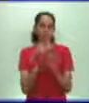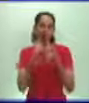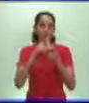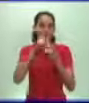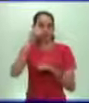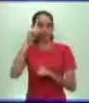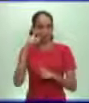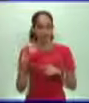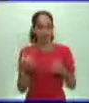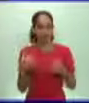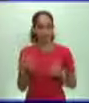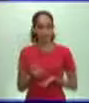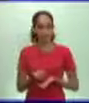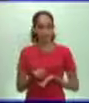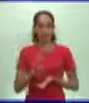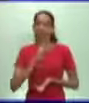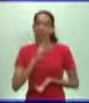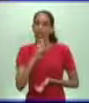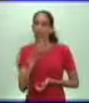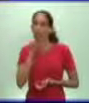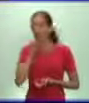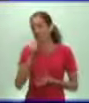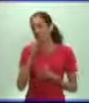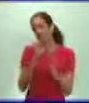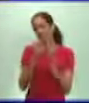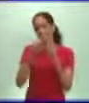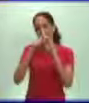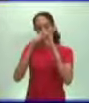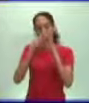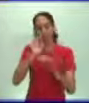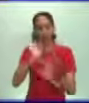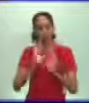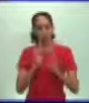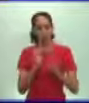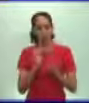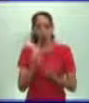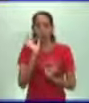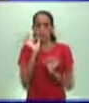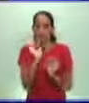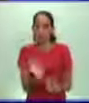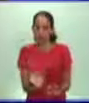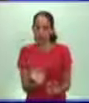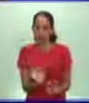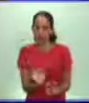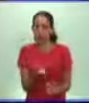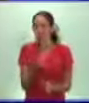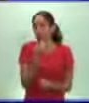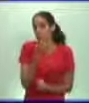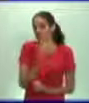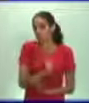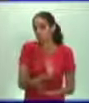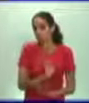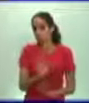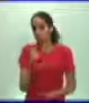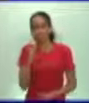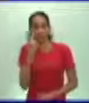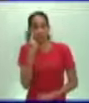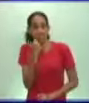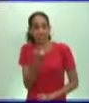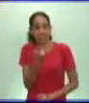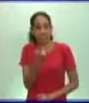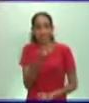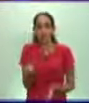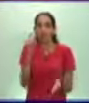culturalmente respondía a esos intereses de la Iglesia. Y precisamente, ahí el hombre va a tener la posibilidad incluso de verse como centro del